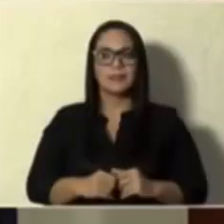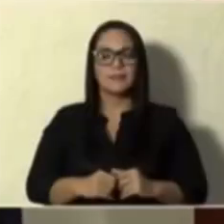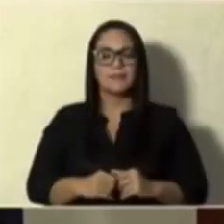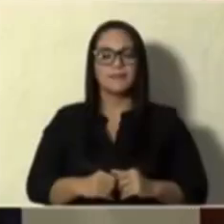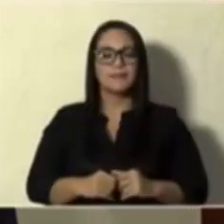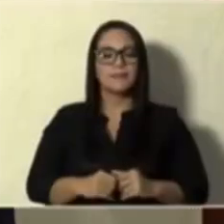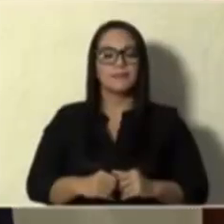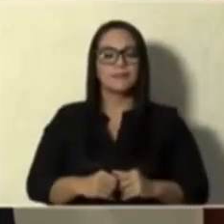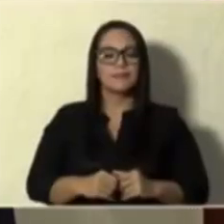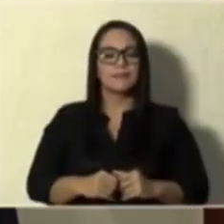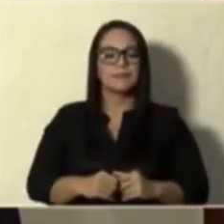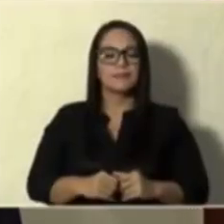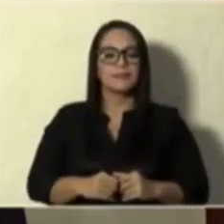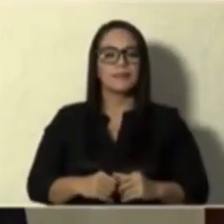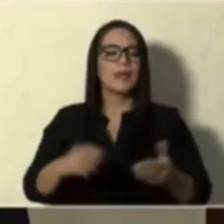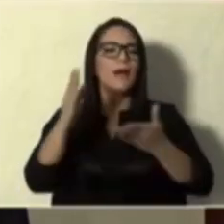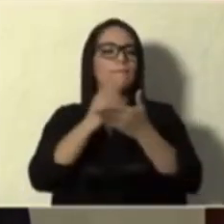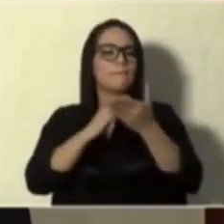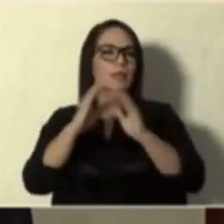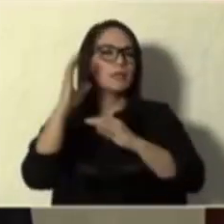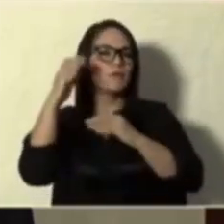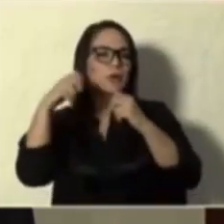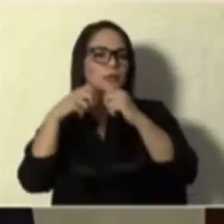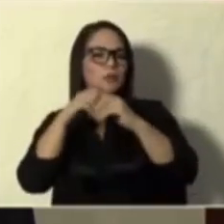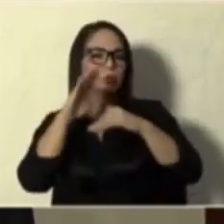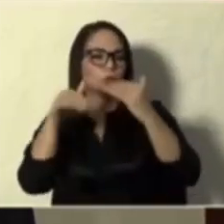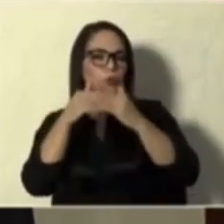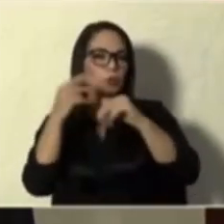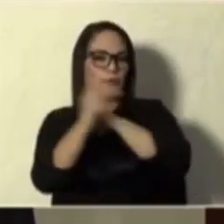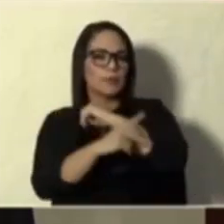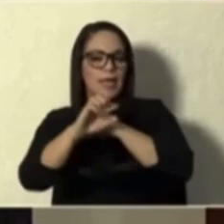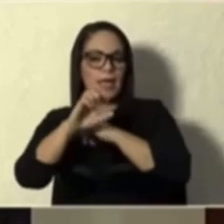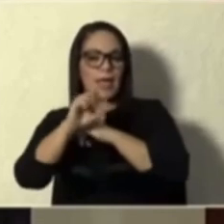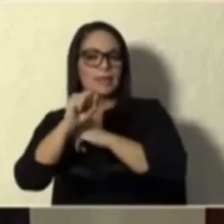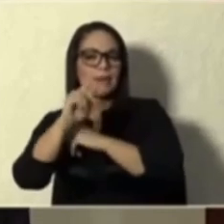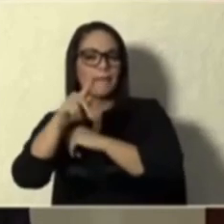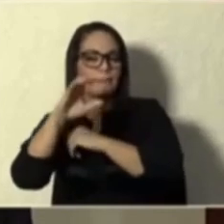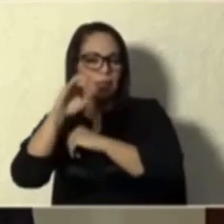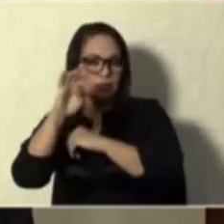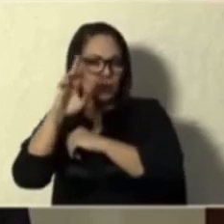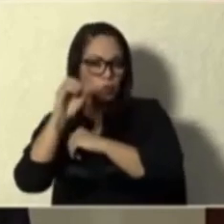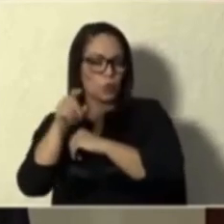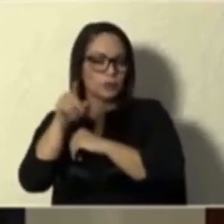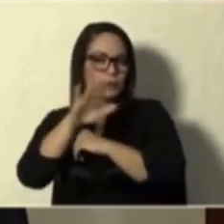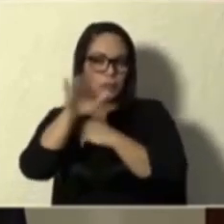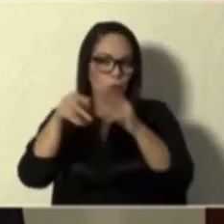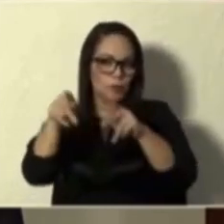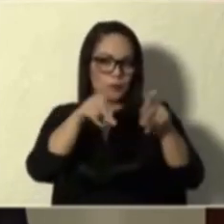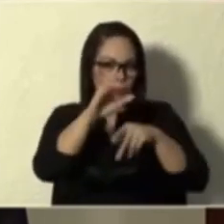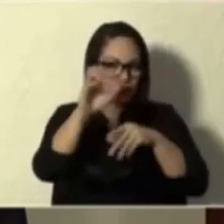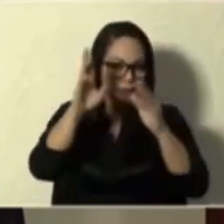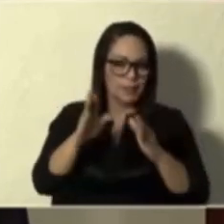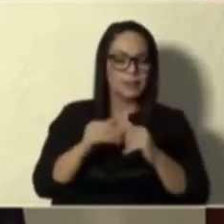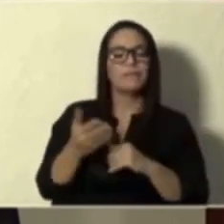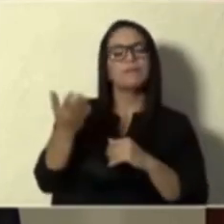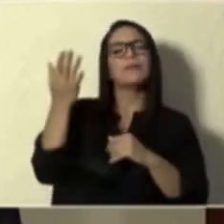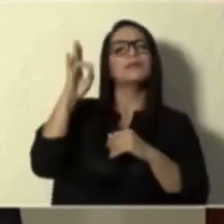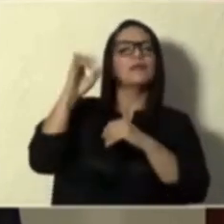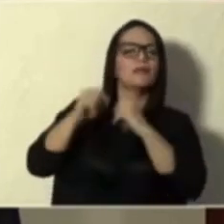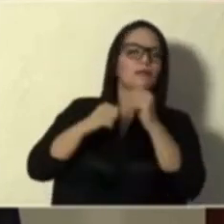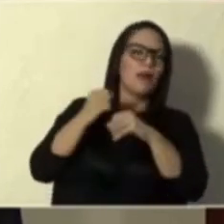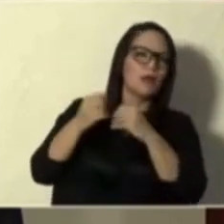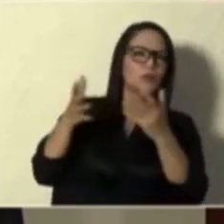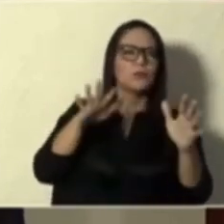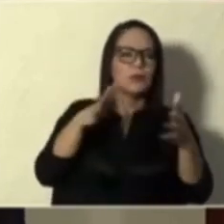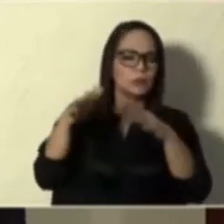El espectro radioeléctrico de este país es de todos los costarricenses. Hace más o menos 70 años, años menos, años más,